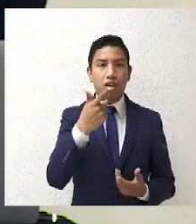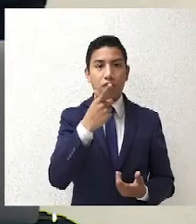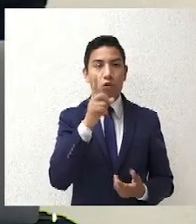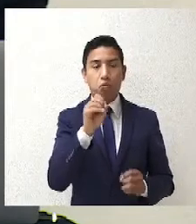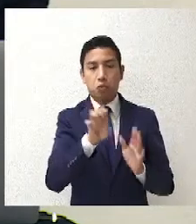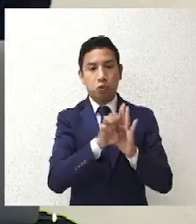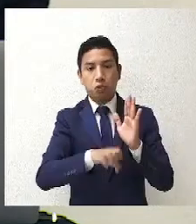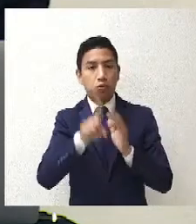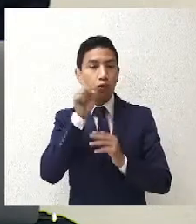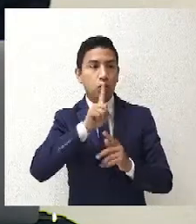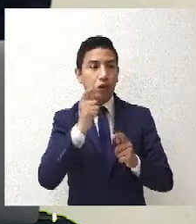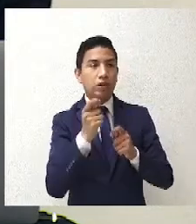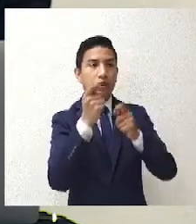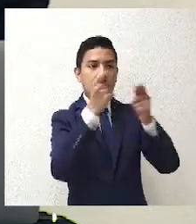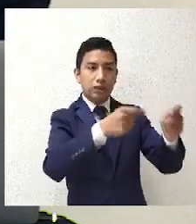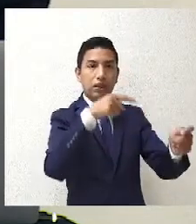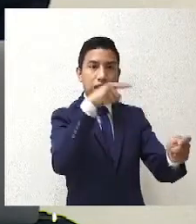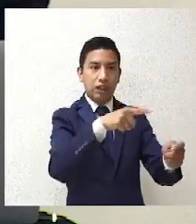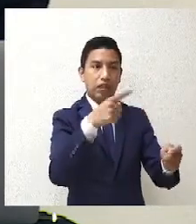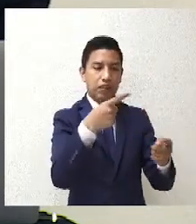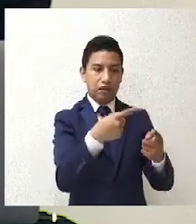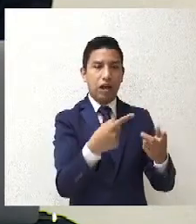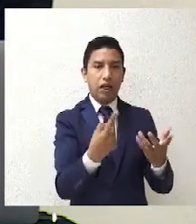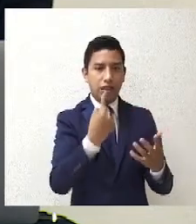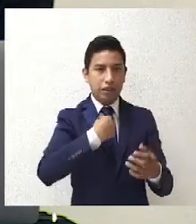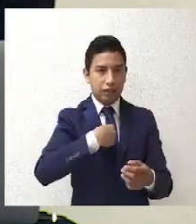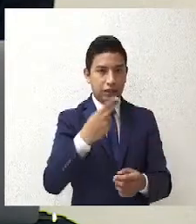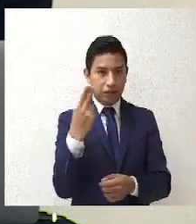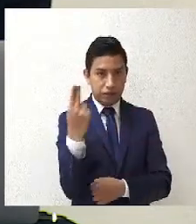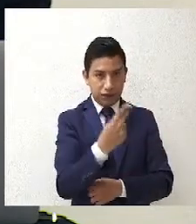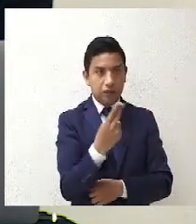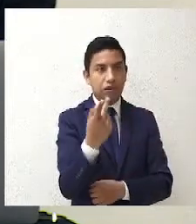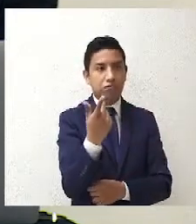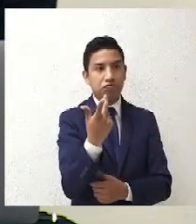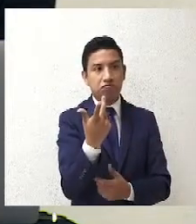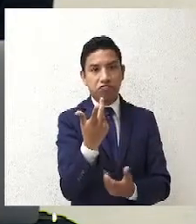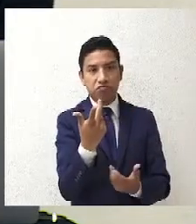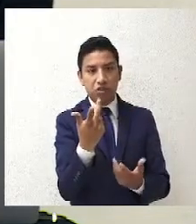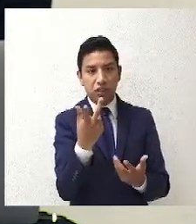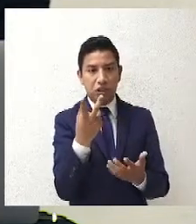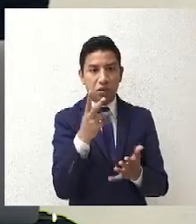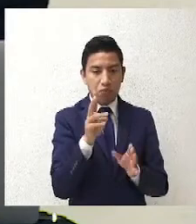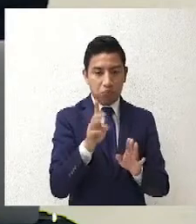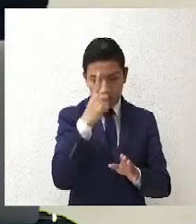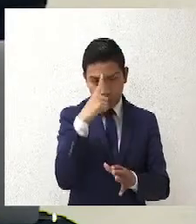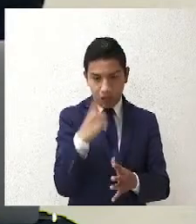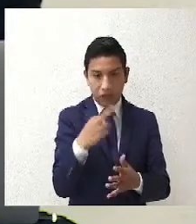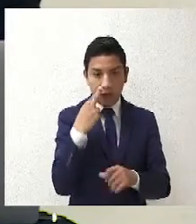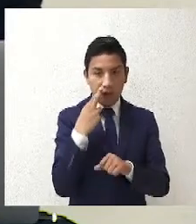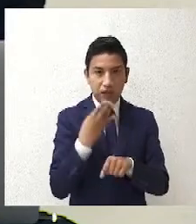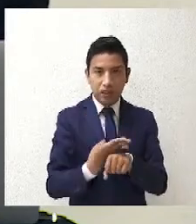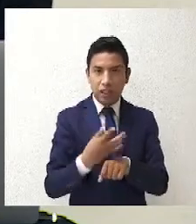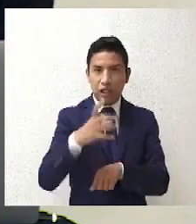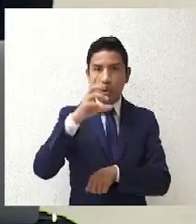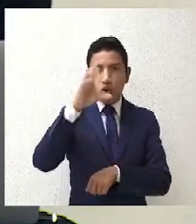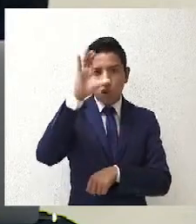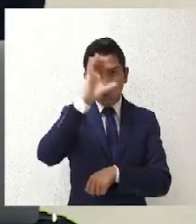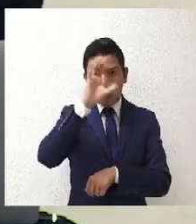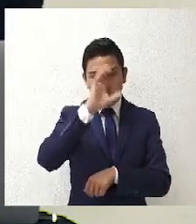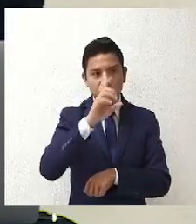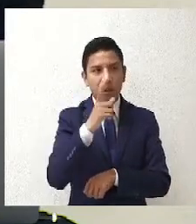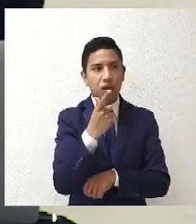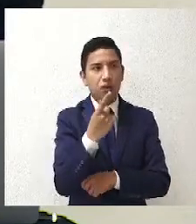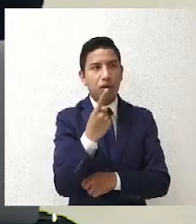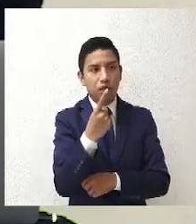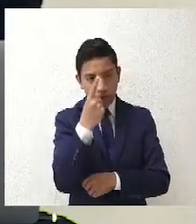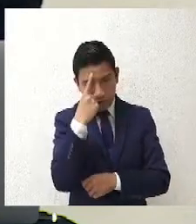cargos públicos, esto, ¿no? Esto no ha resuelto, digo, ha habido como una obligación, pero a me parece que conciencia para